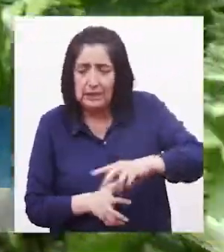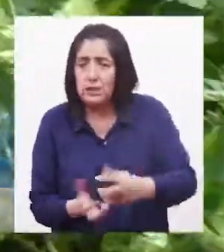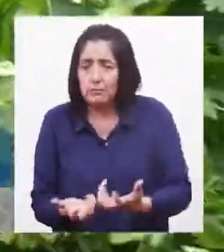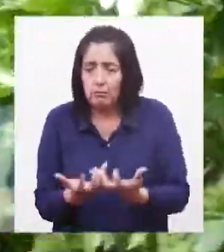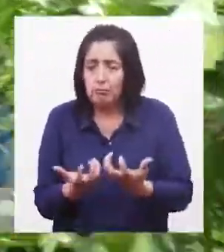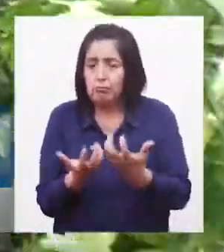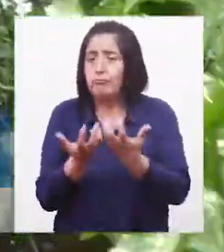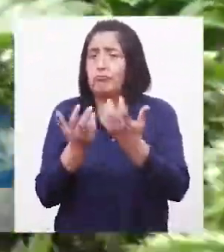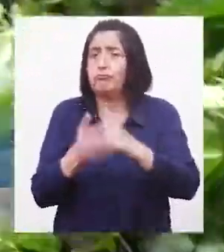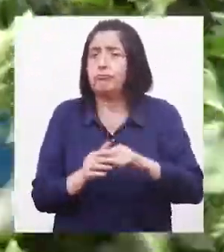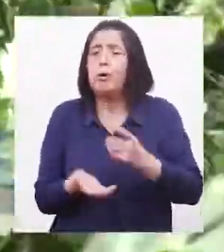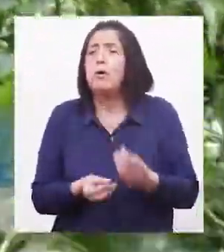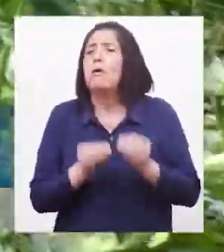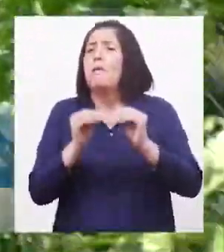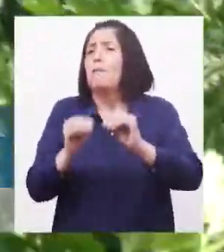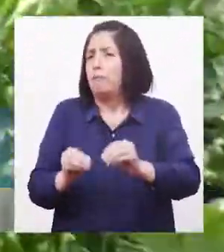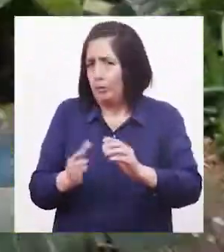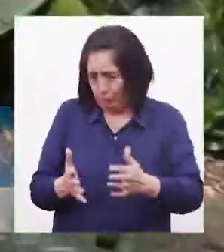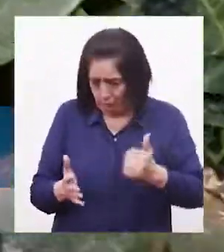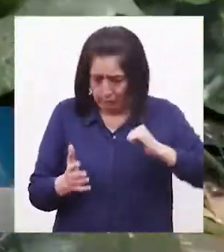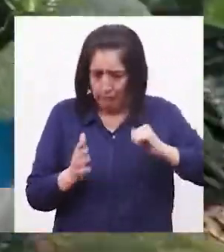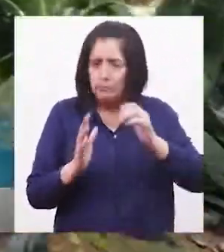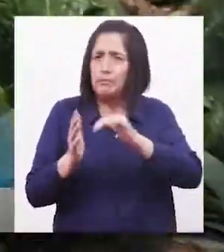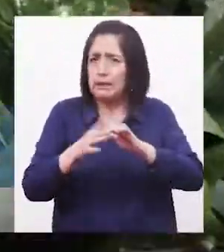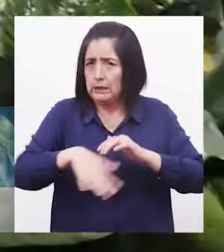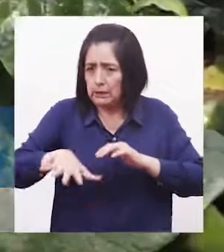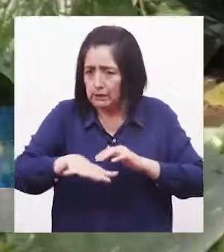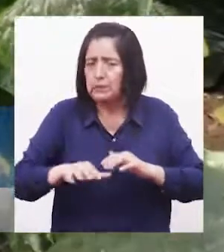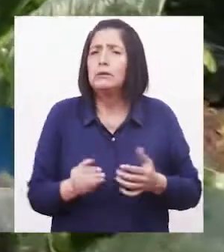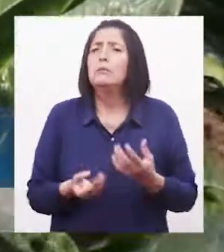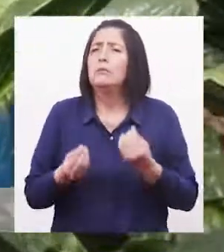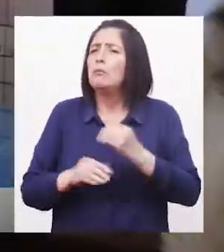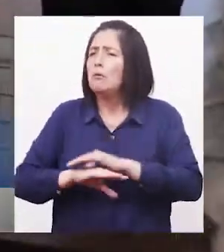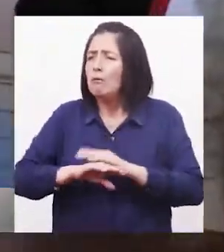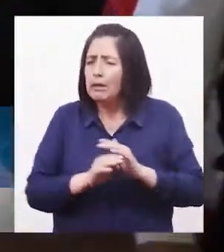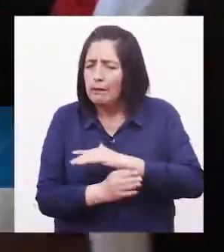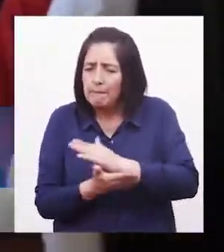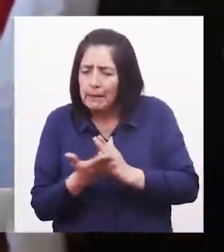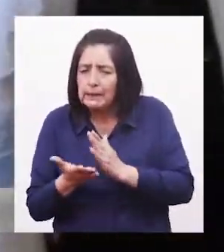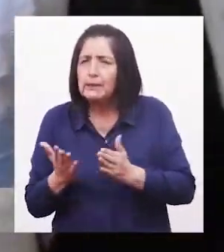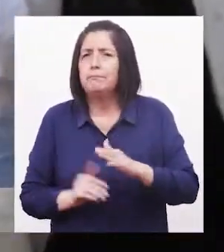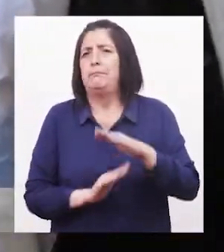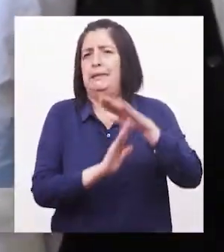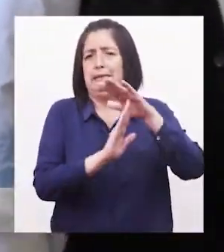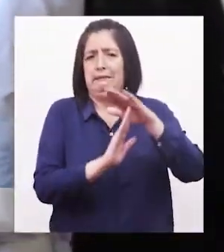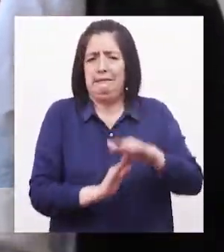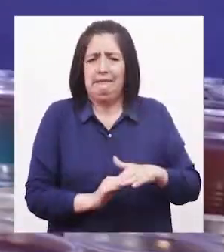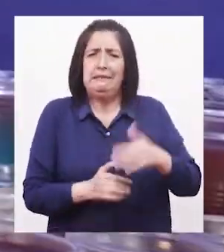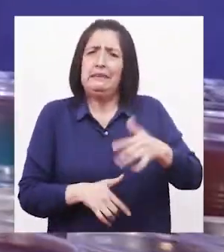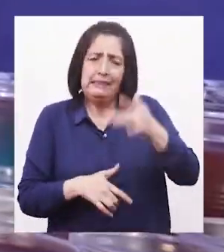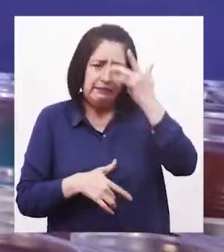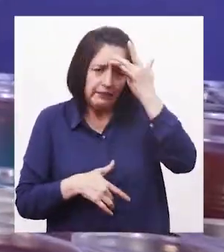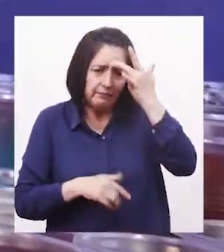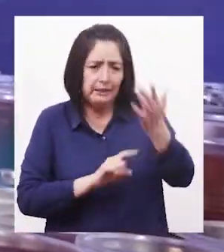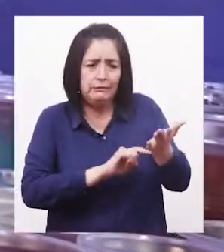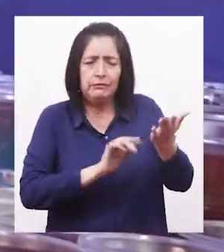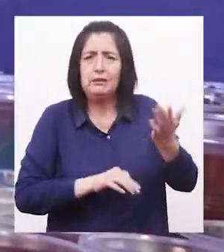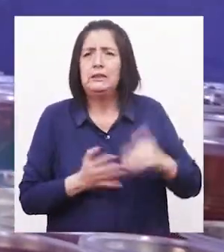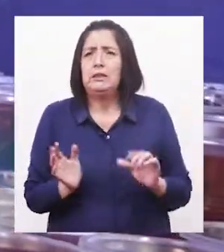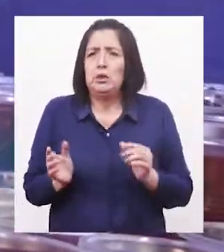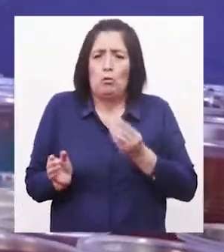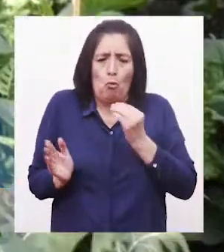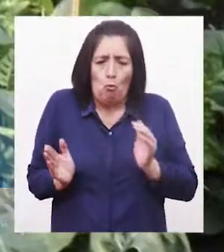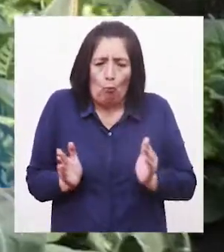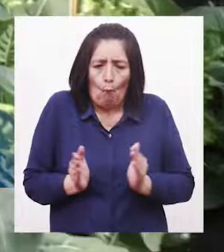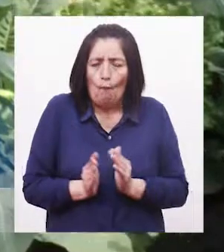bioguertos implementados por las autoridades de la región, como parte de las estrategias para reducir los altos índices de anemia y desnutrición clónica